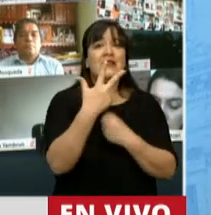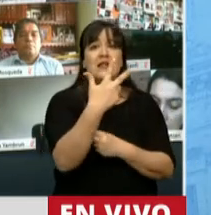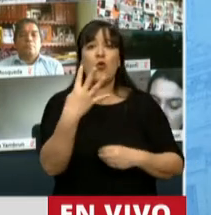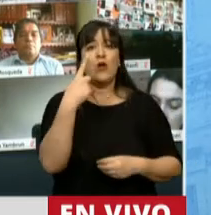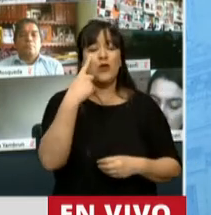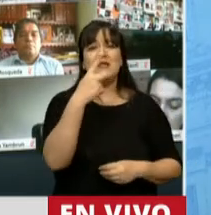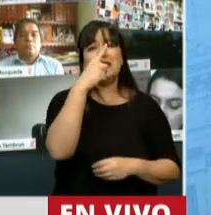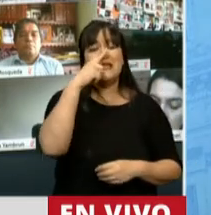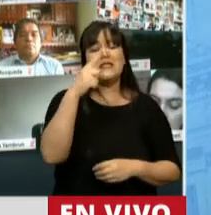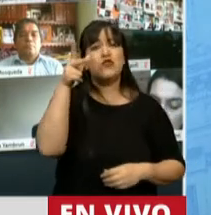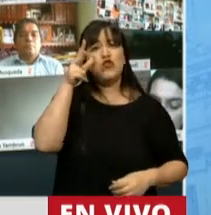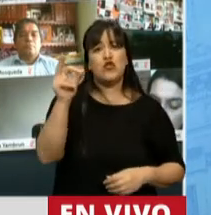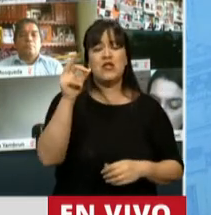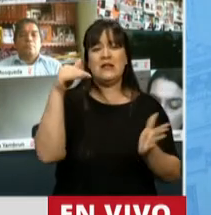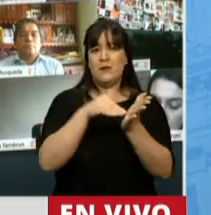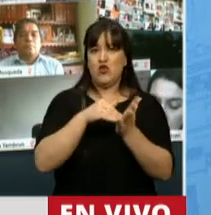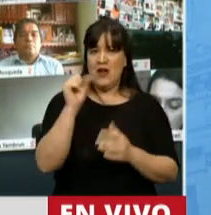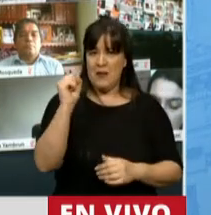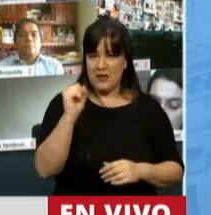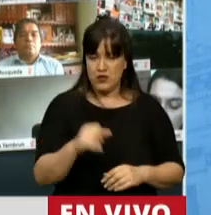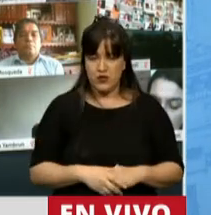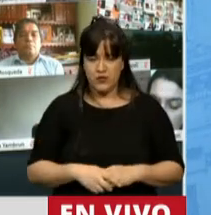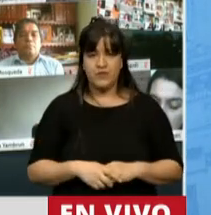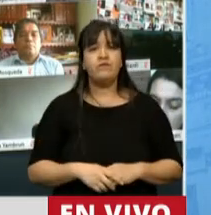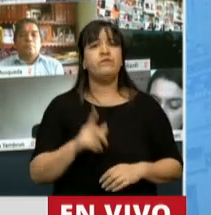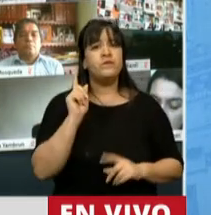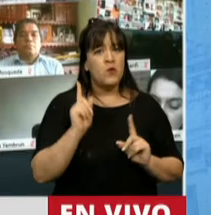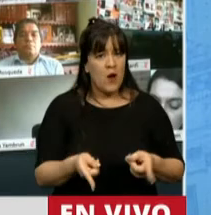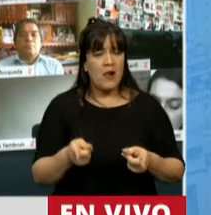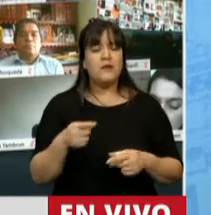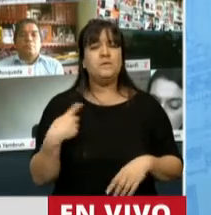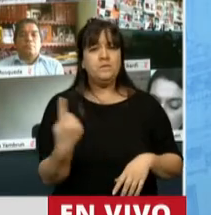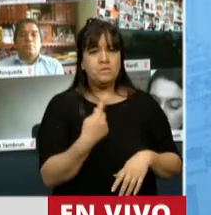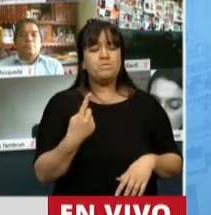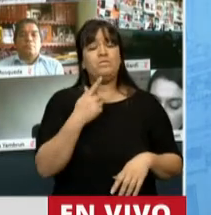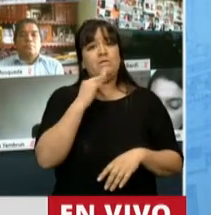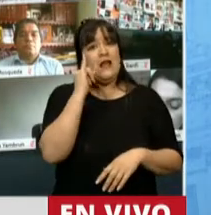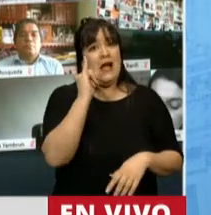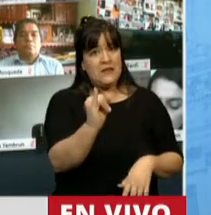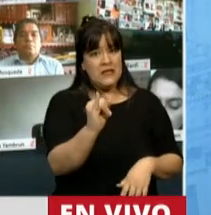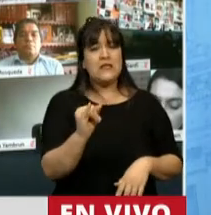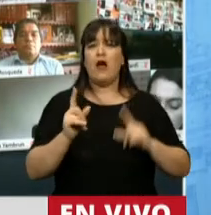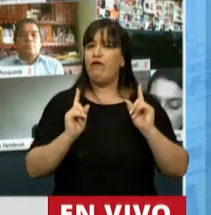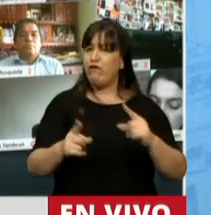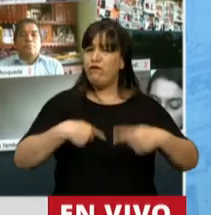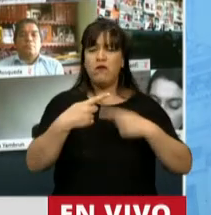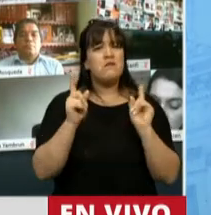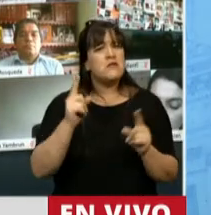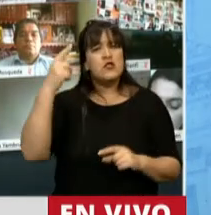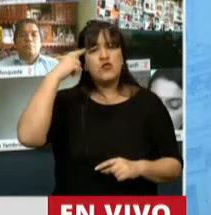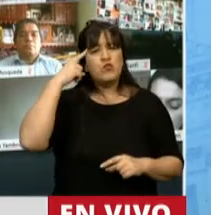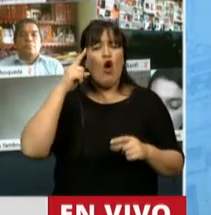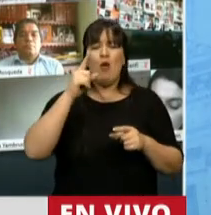.780 millones de pesos. No obstante, advertimos que sigue la misma lógica